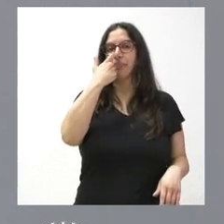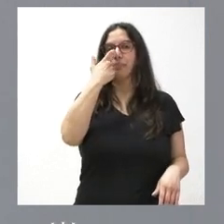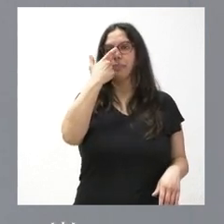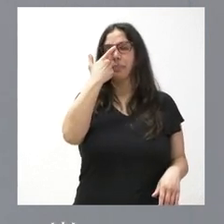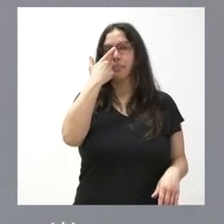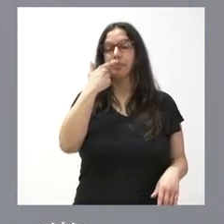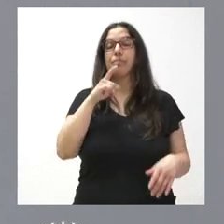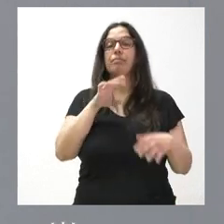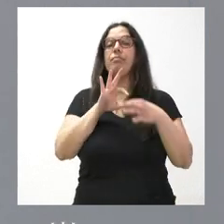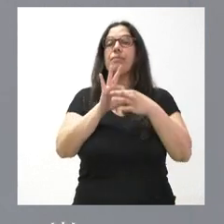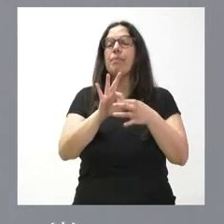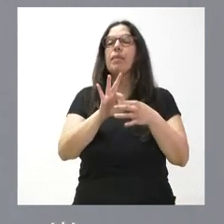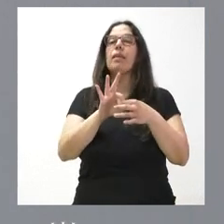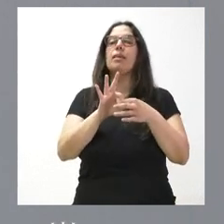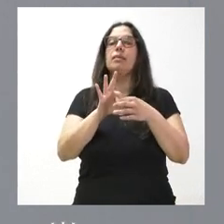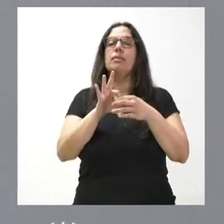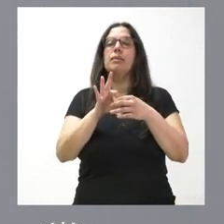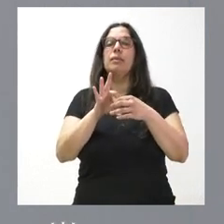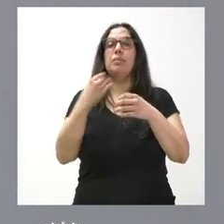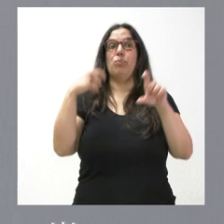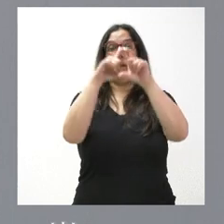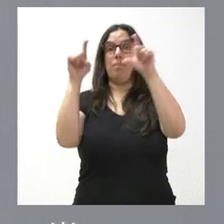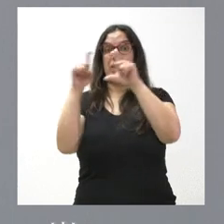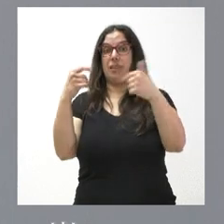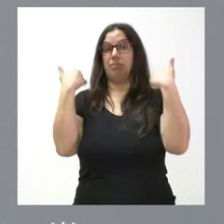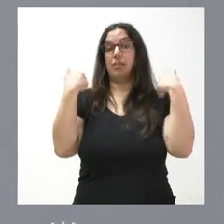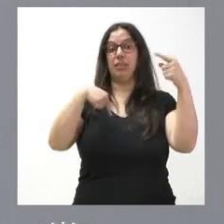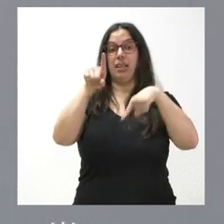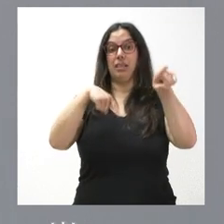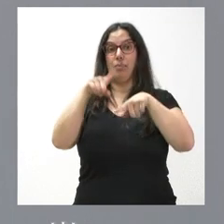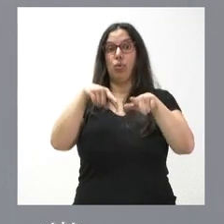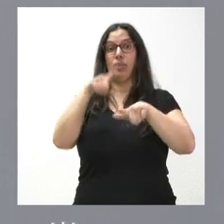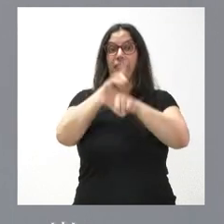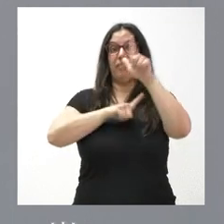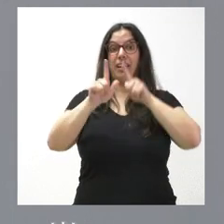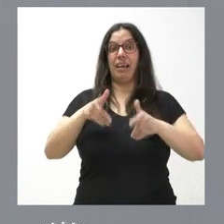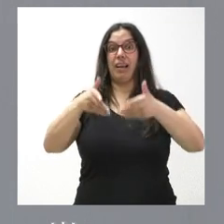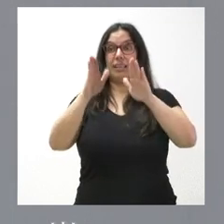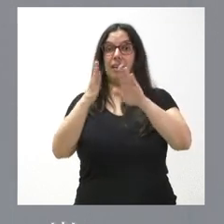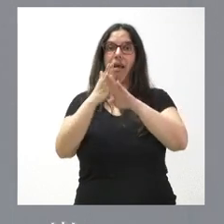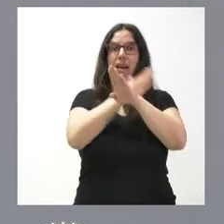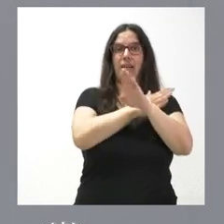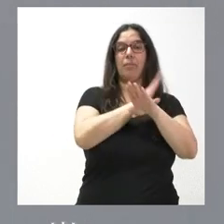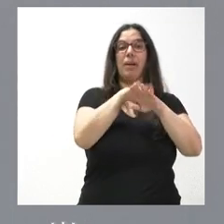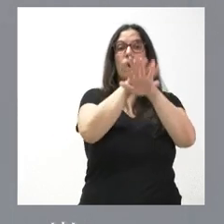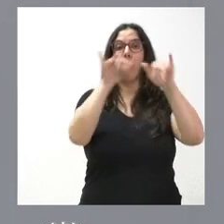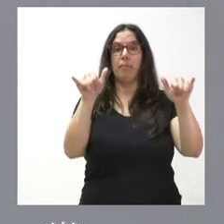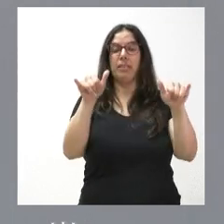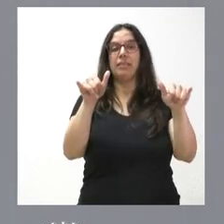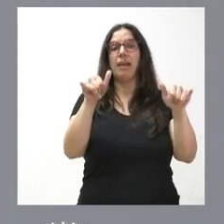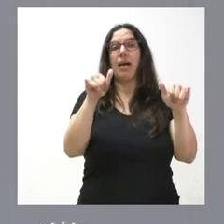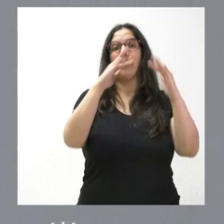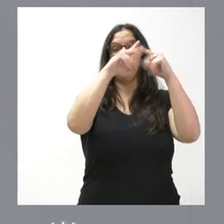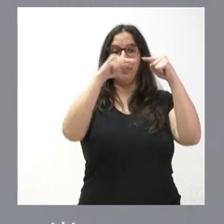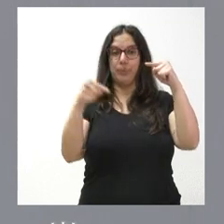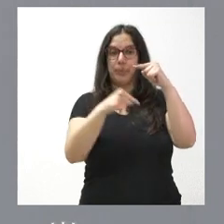corresponden con el anticipo a las concesionarias del transporte de viajeros por carreteras para compensar el déficit de explotación correspondiente